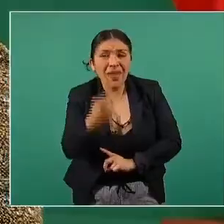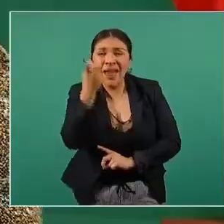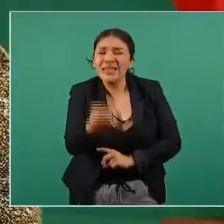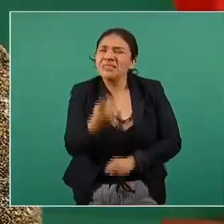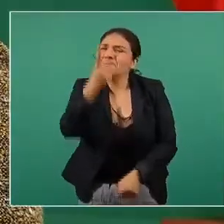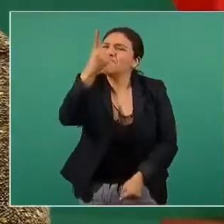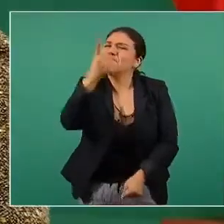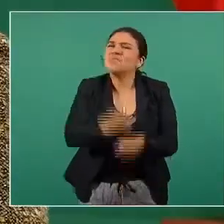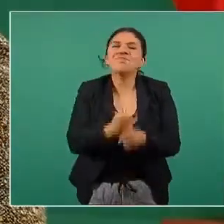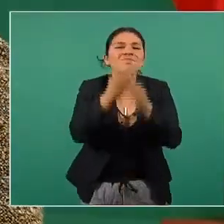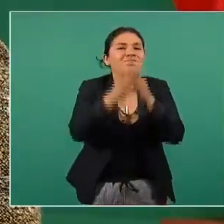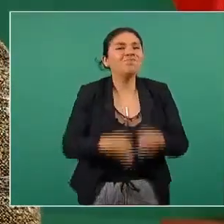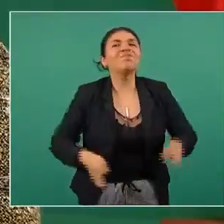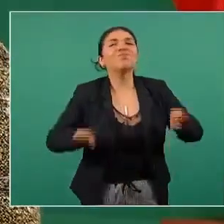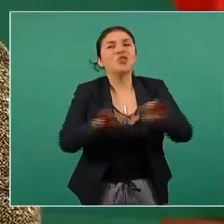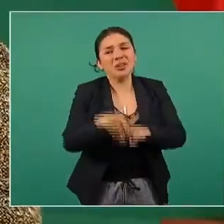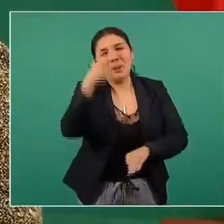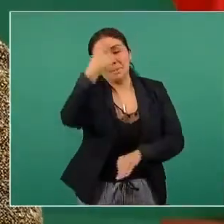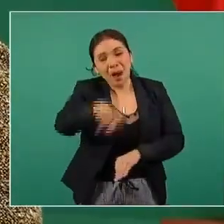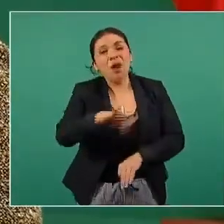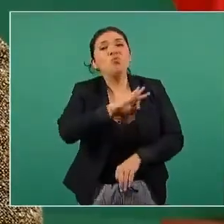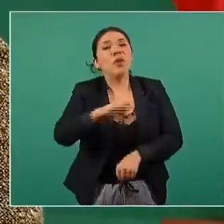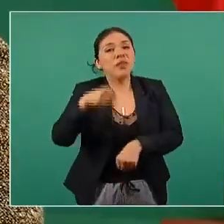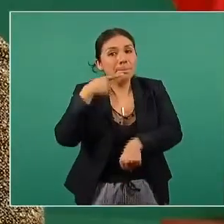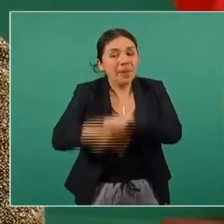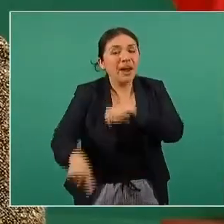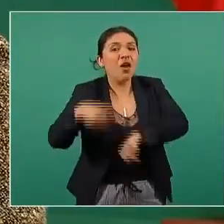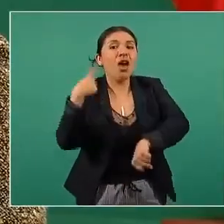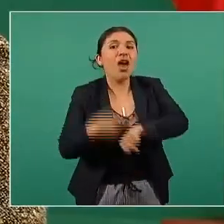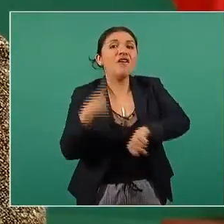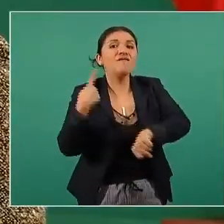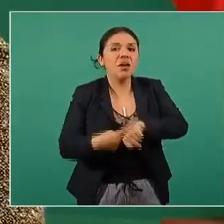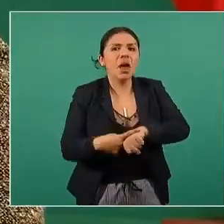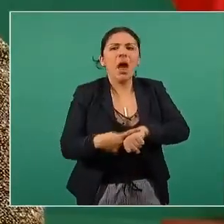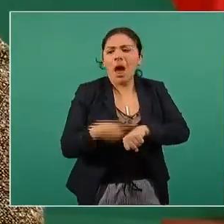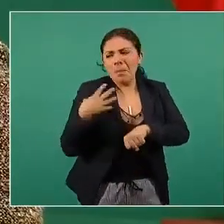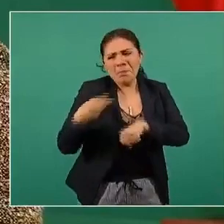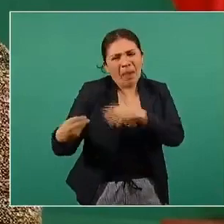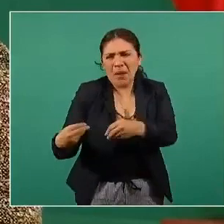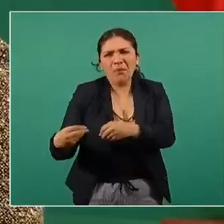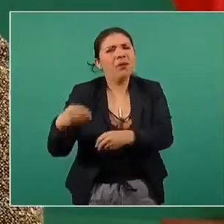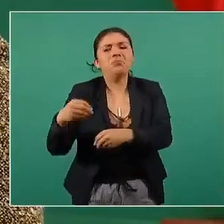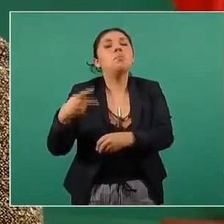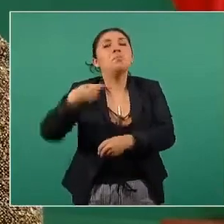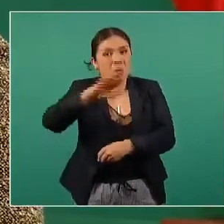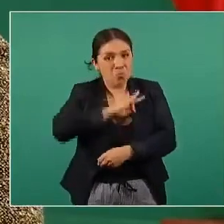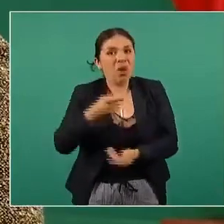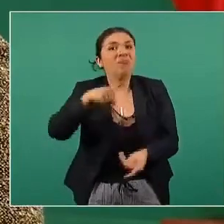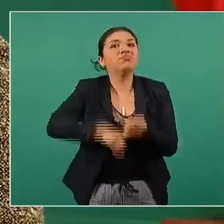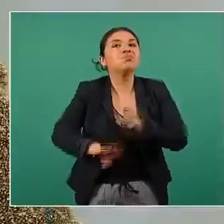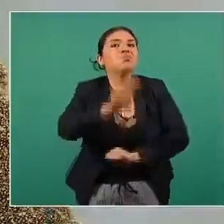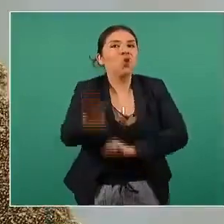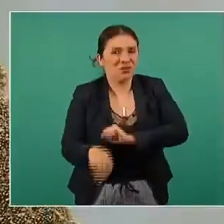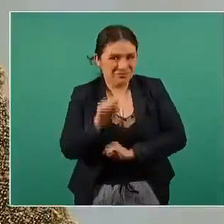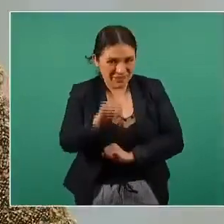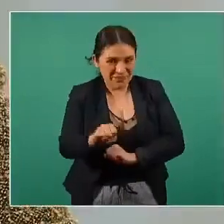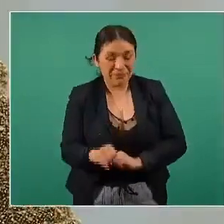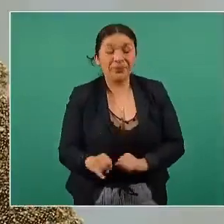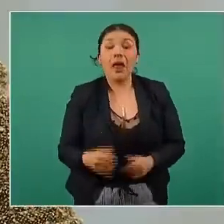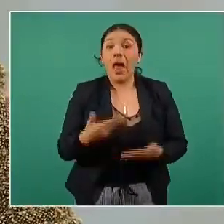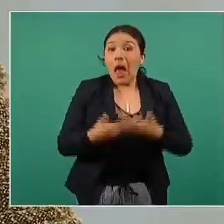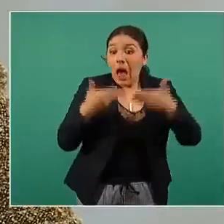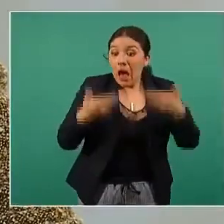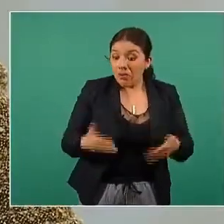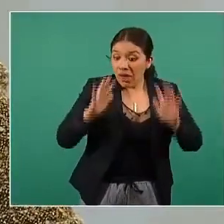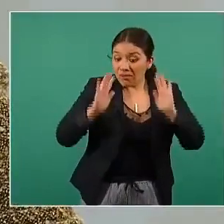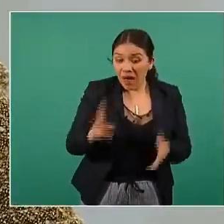principales de riesgo de enfermedades no transmisibles y de mortalidad hasta ahora